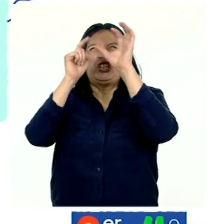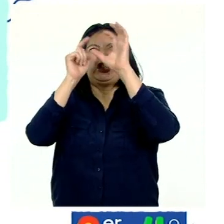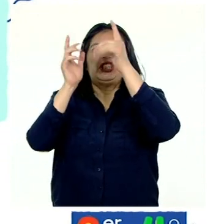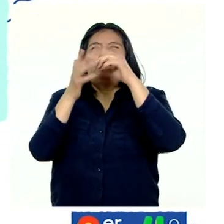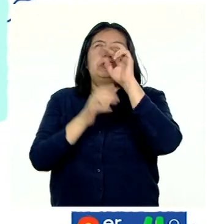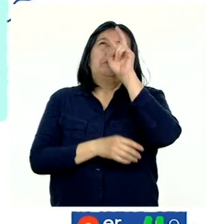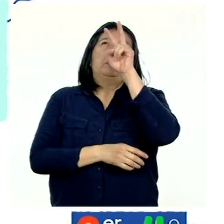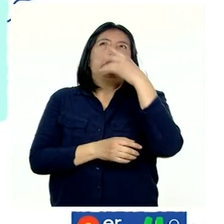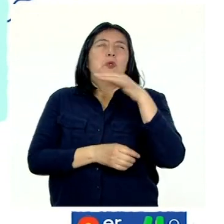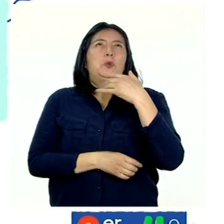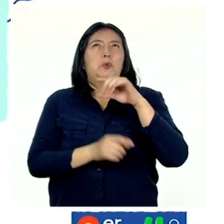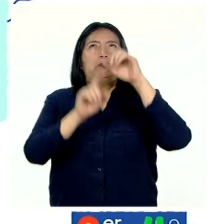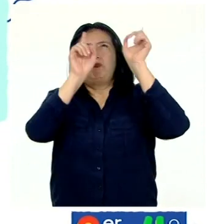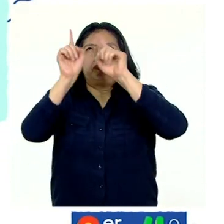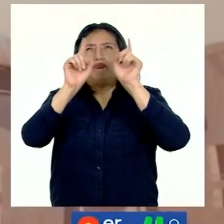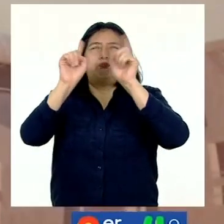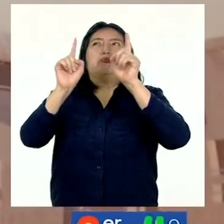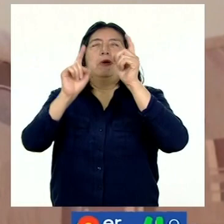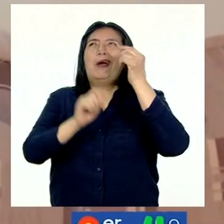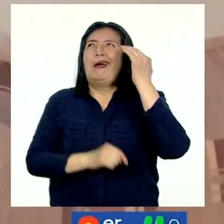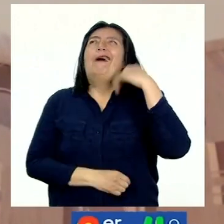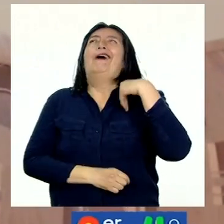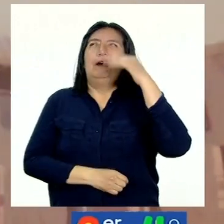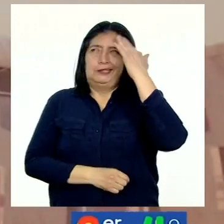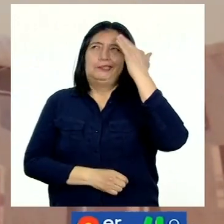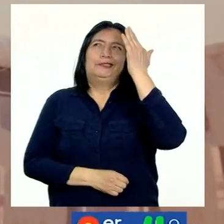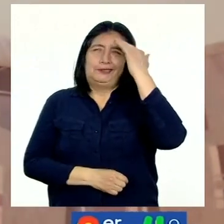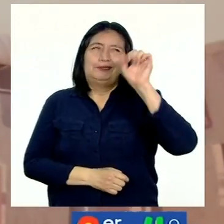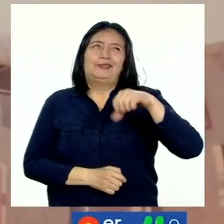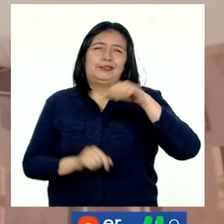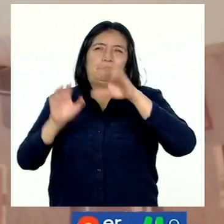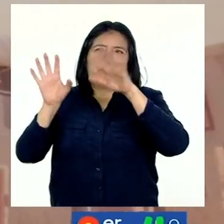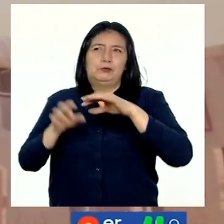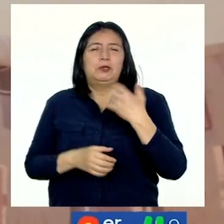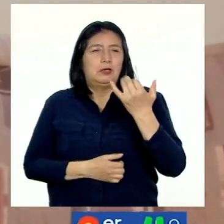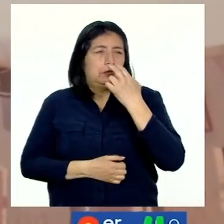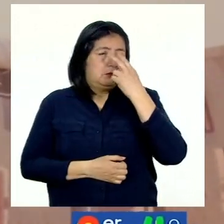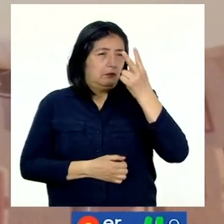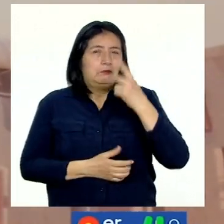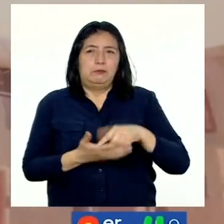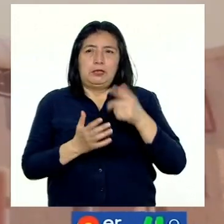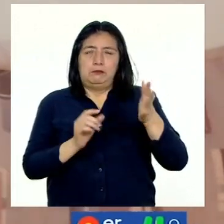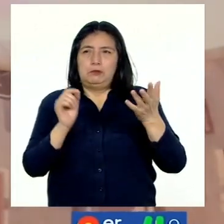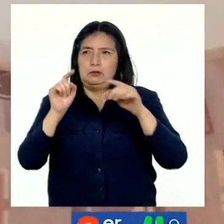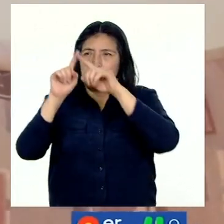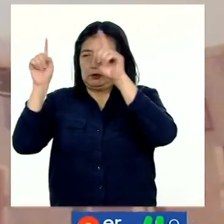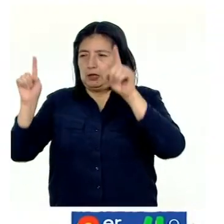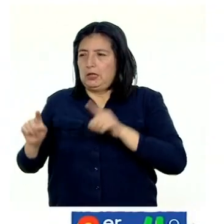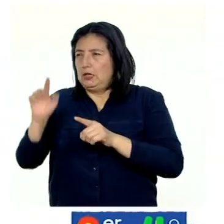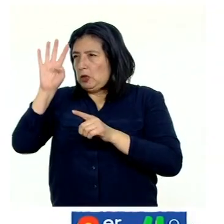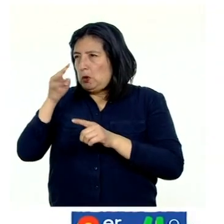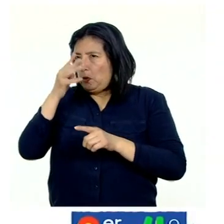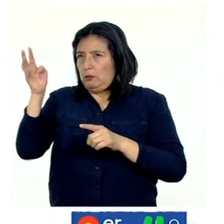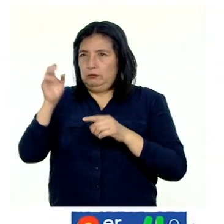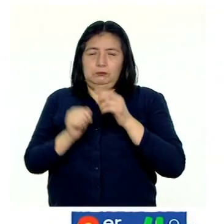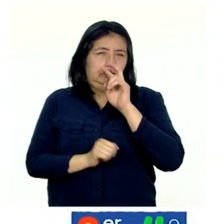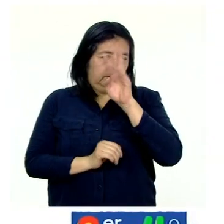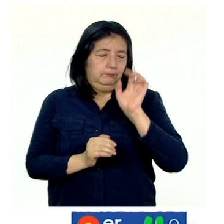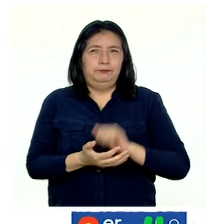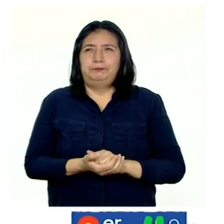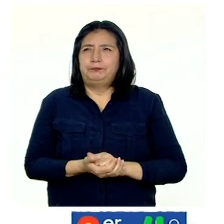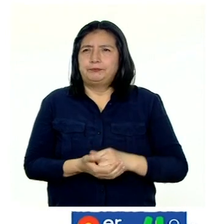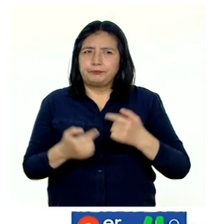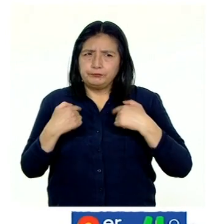oscuro y hay truenos. Muy bien, ahora observemos el cuadro de revisión. ¡Vamos a verlo! ¡Veamos!